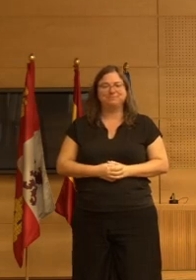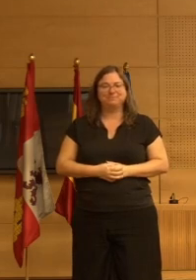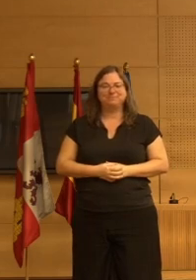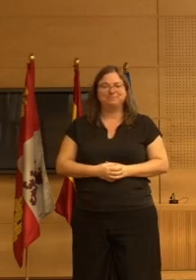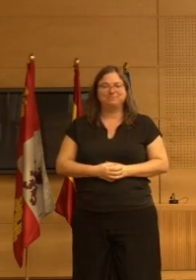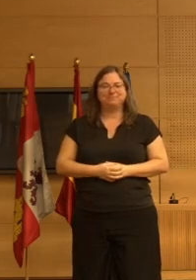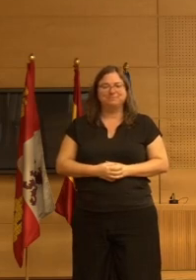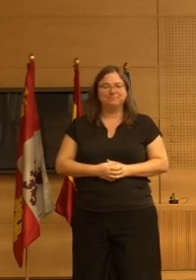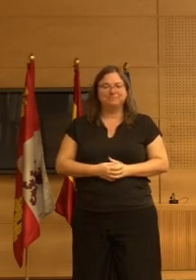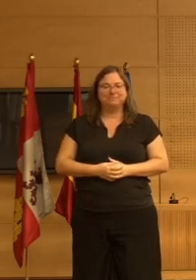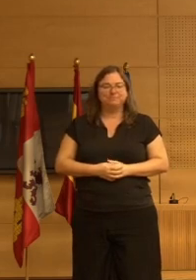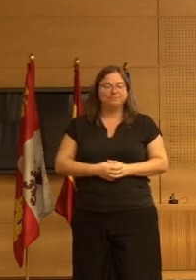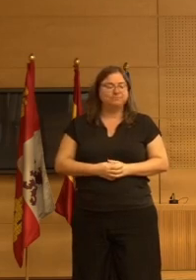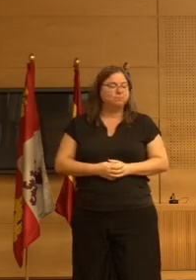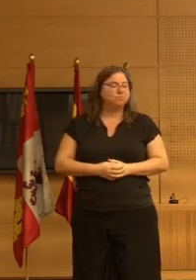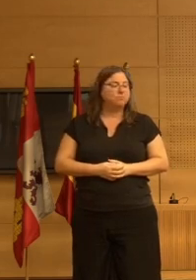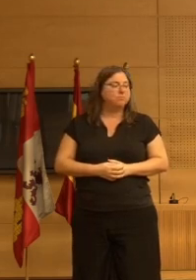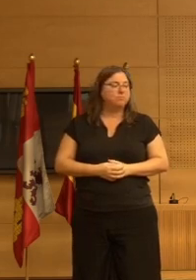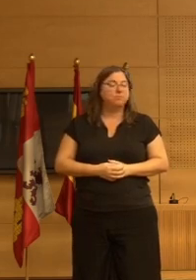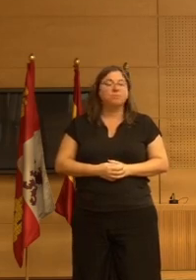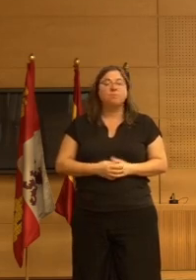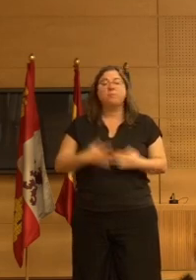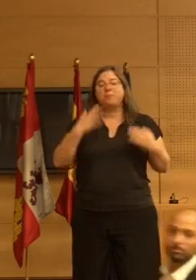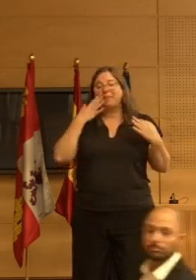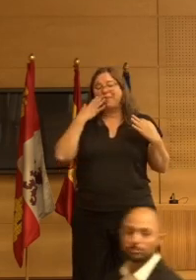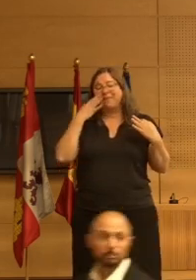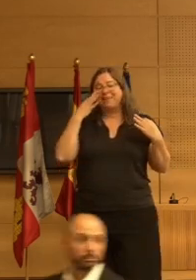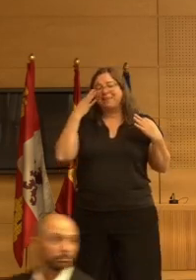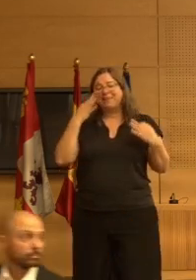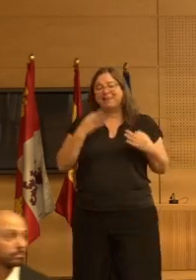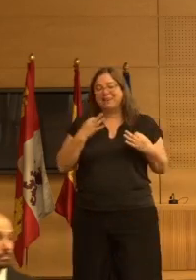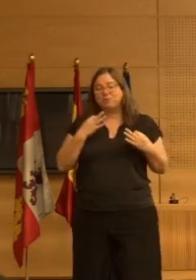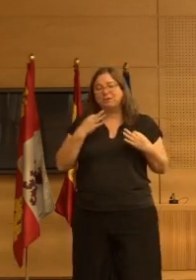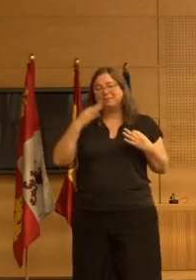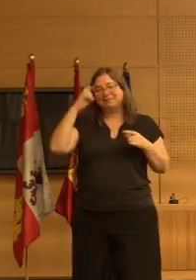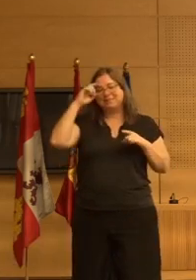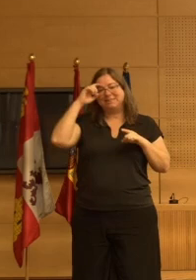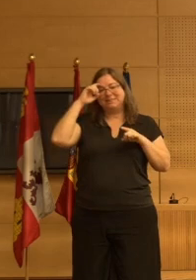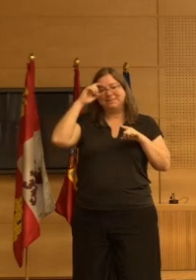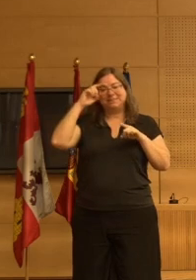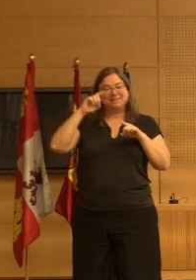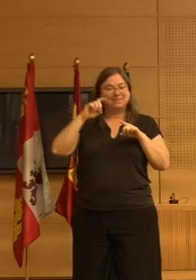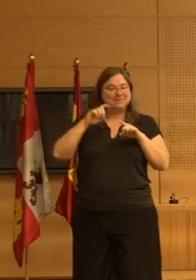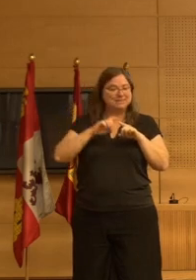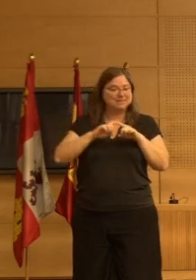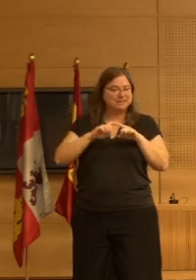yo creo que Eduardo es psicólogo y